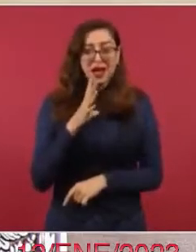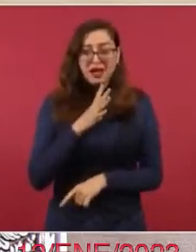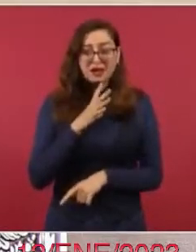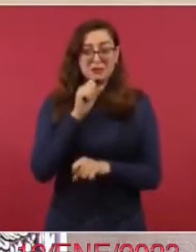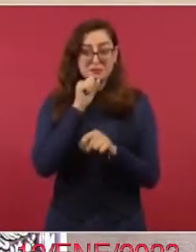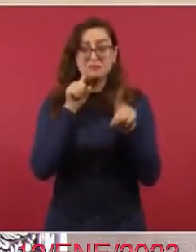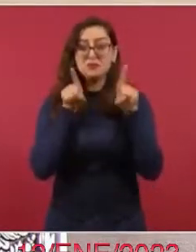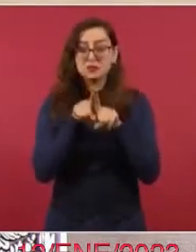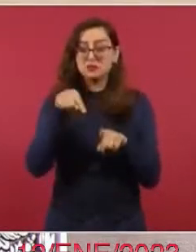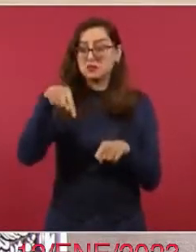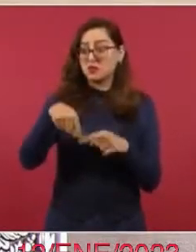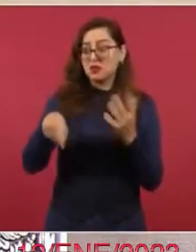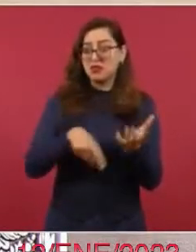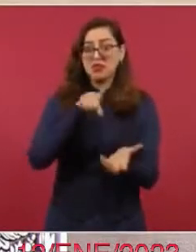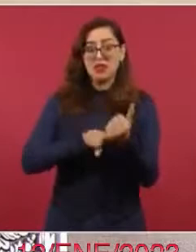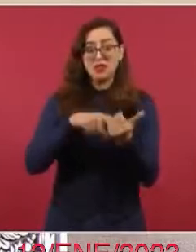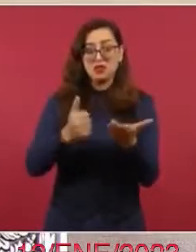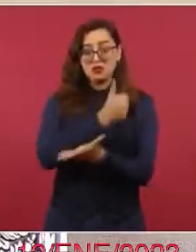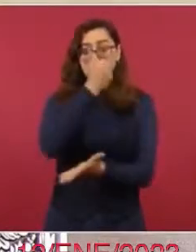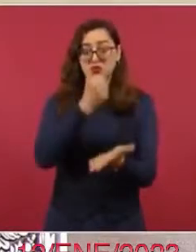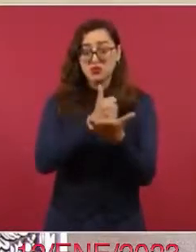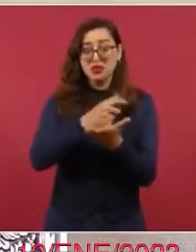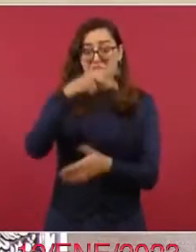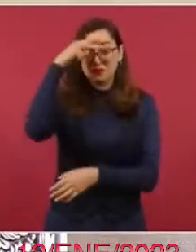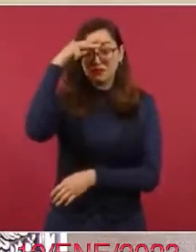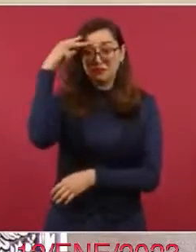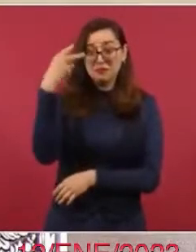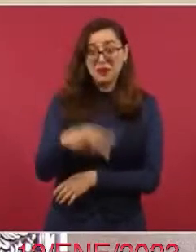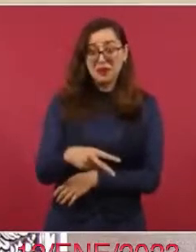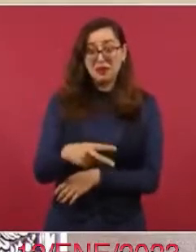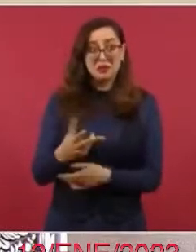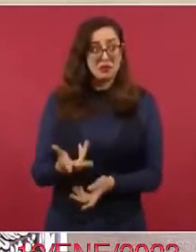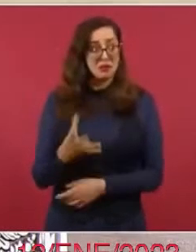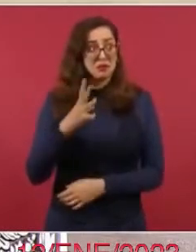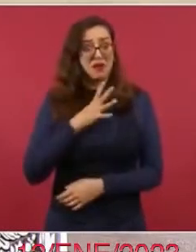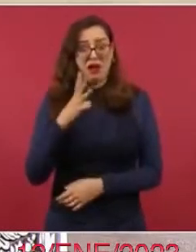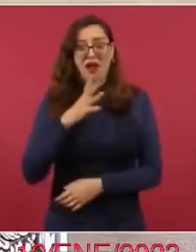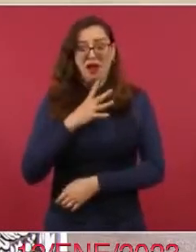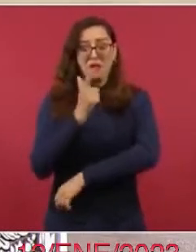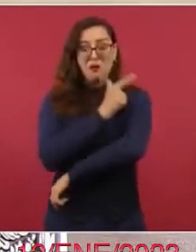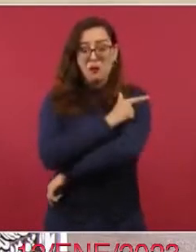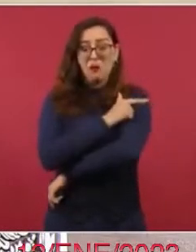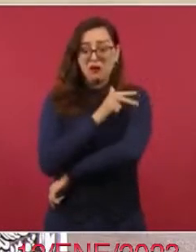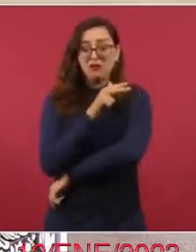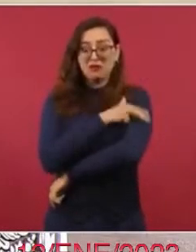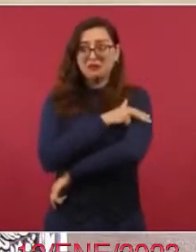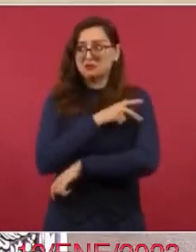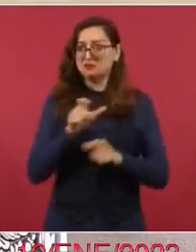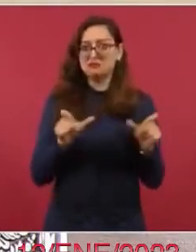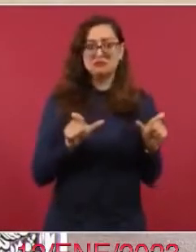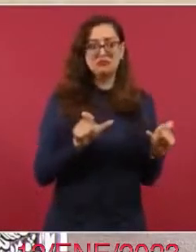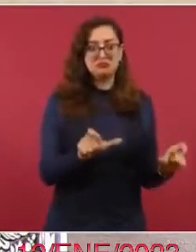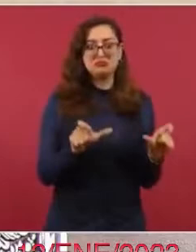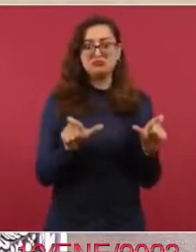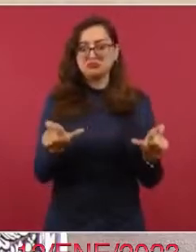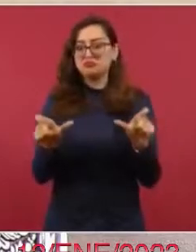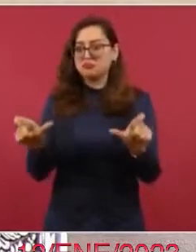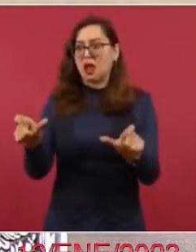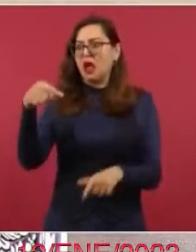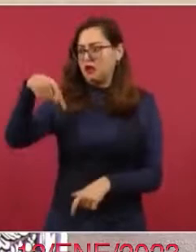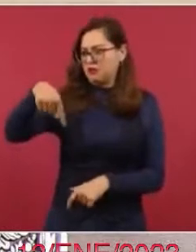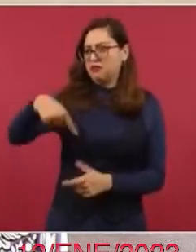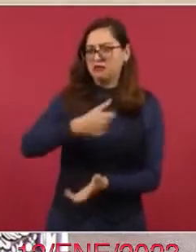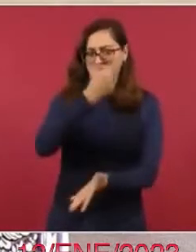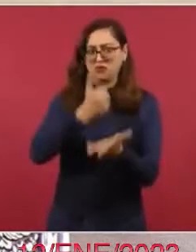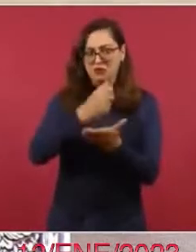Es totalmente legal, es más, está en distintas colonias de la ciudad ya en este momento, hay distintos cuarteles de la